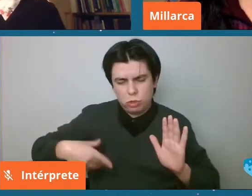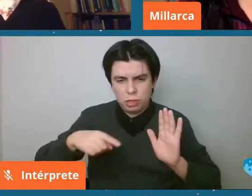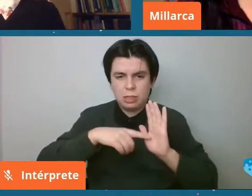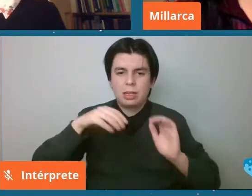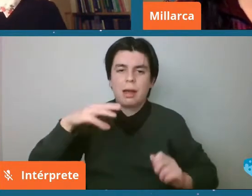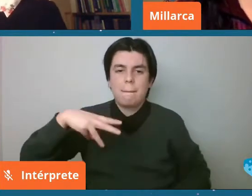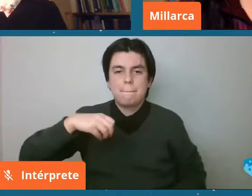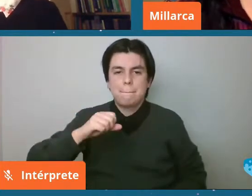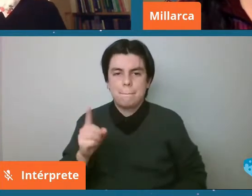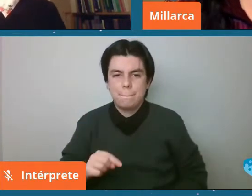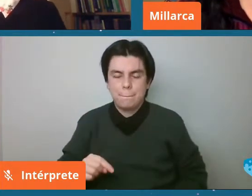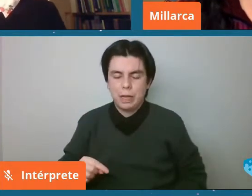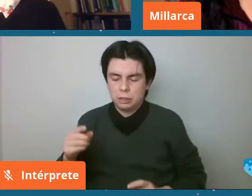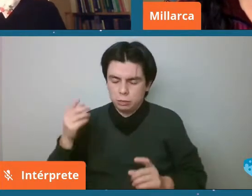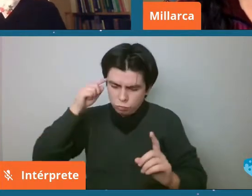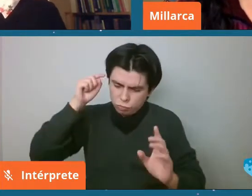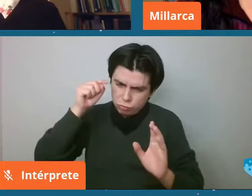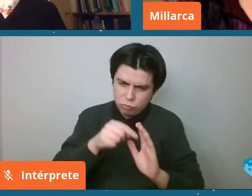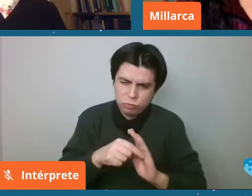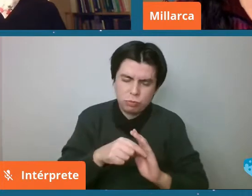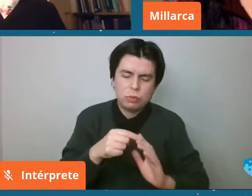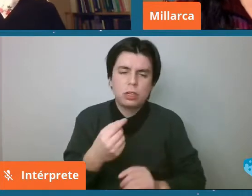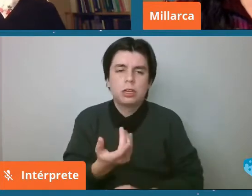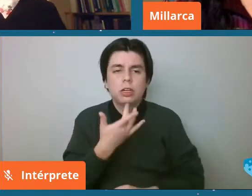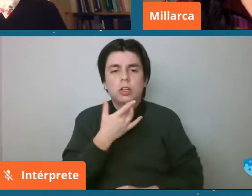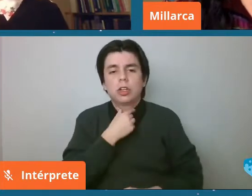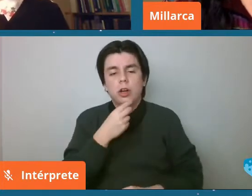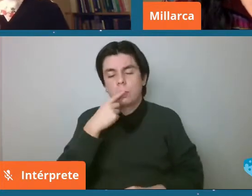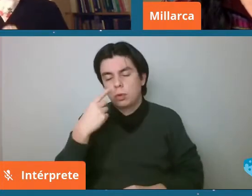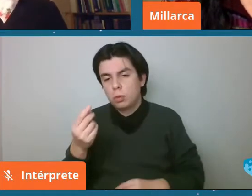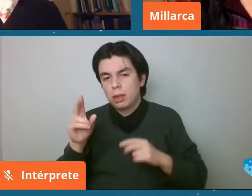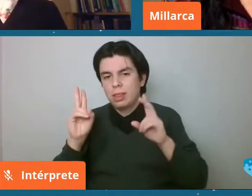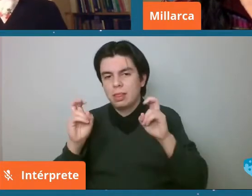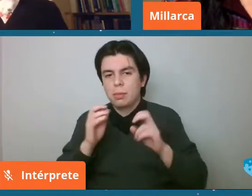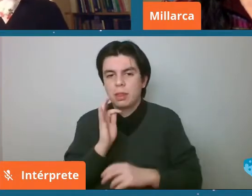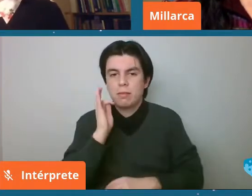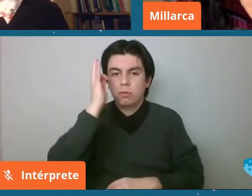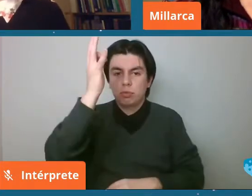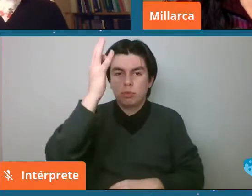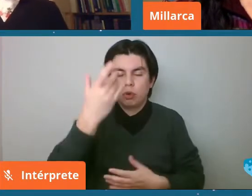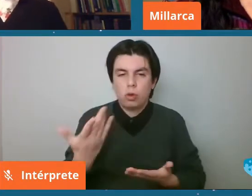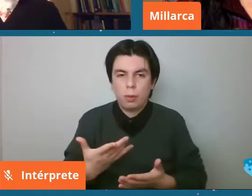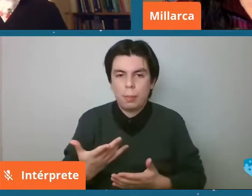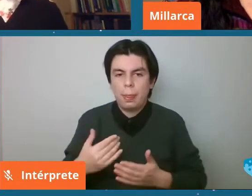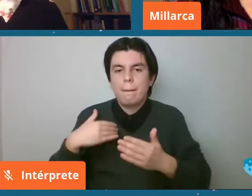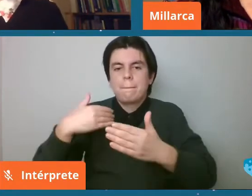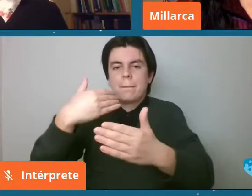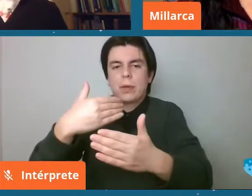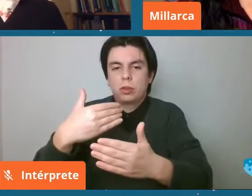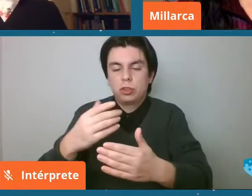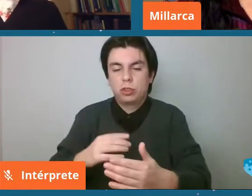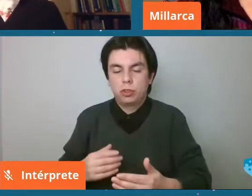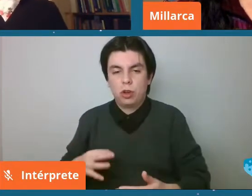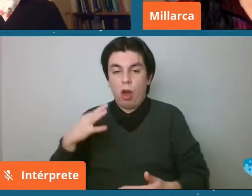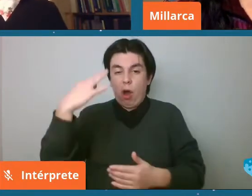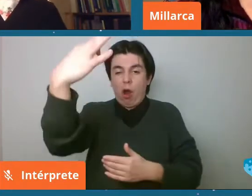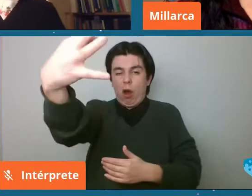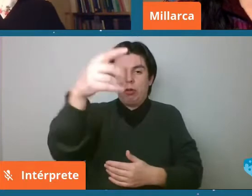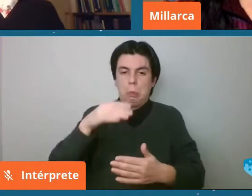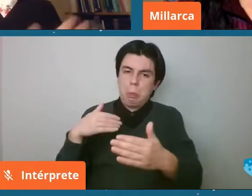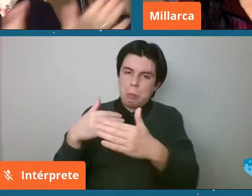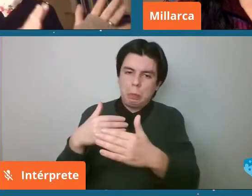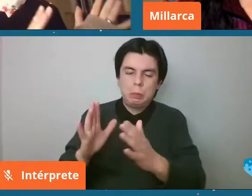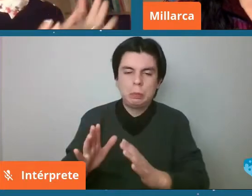preguntar respecto al futuro en el corto plazo que yo sé que ya pronto